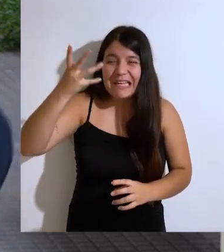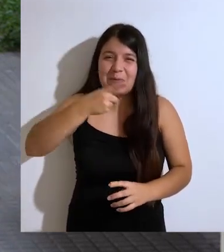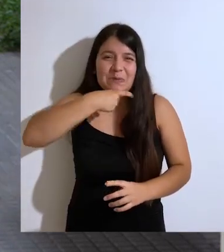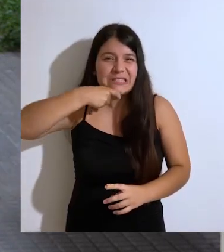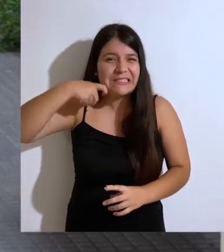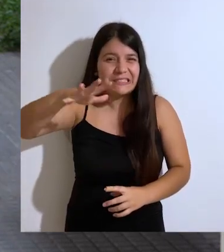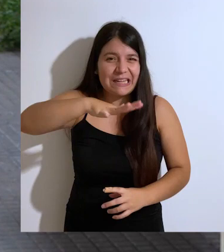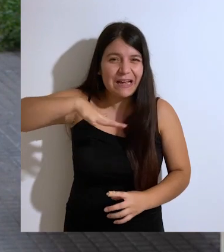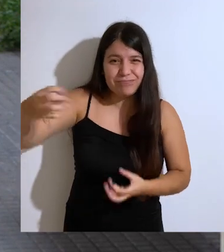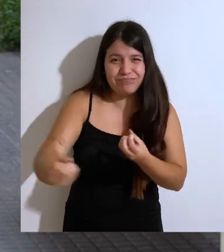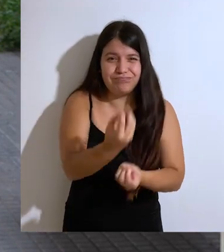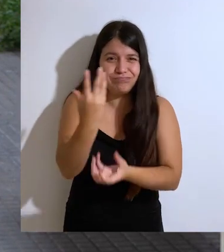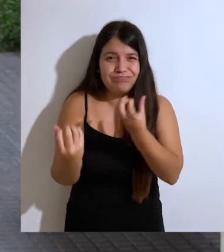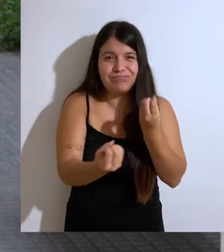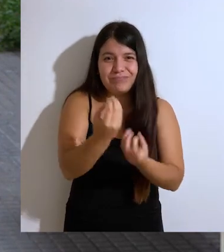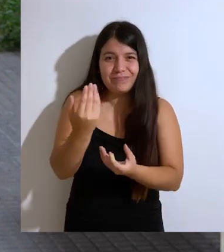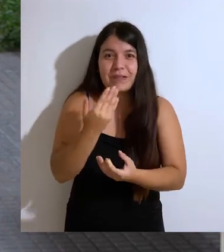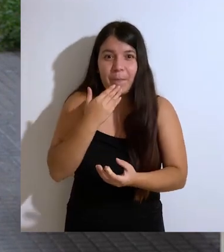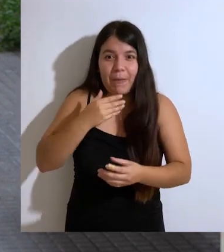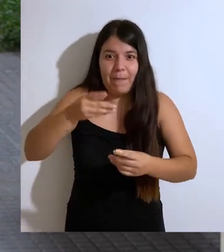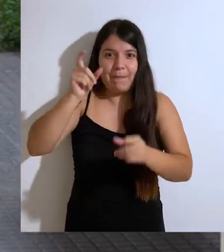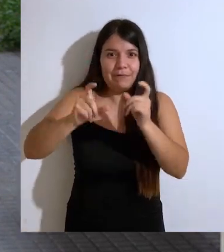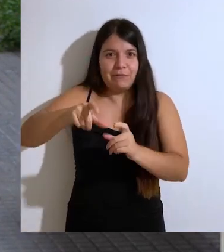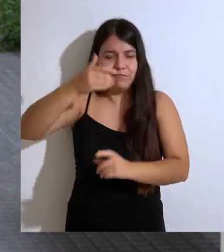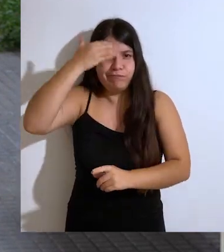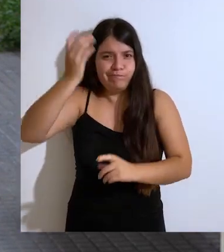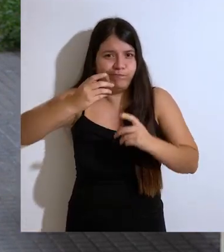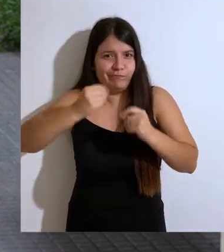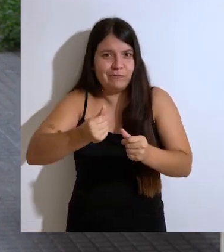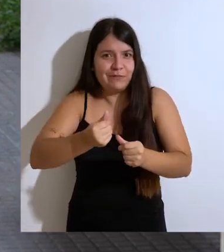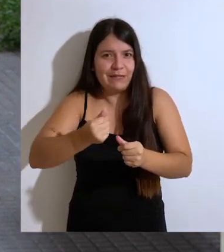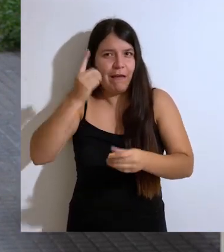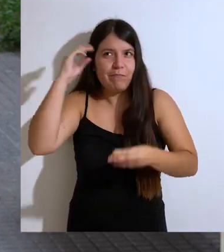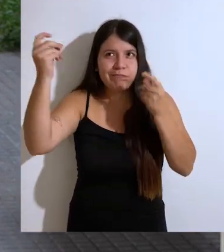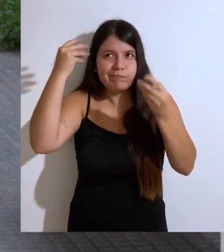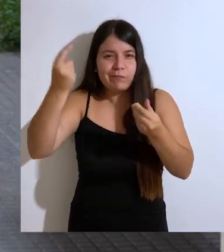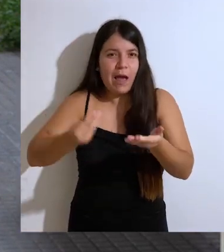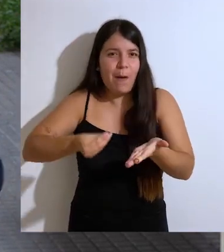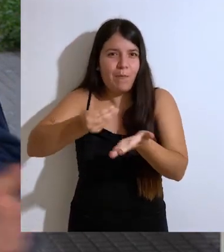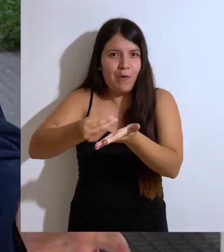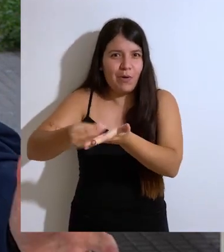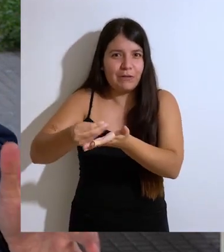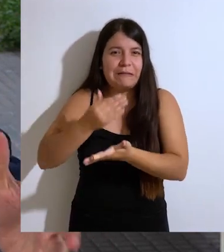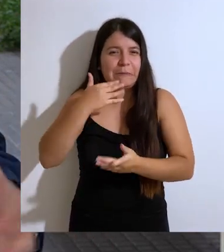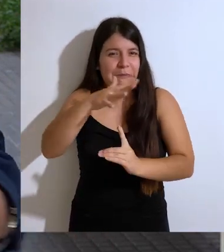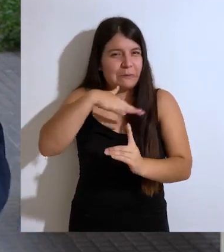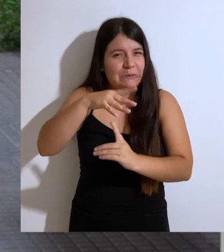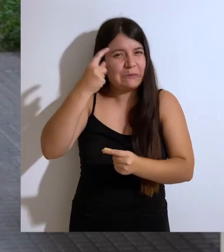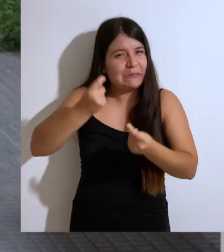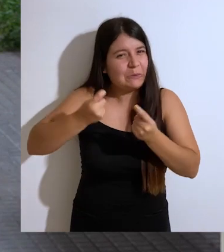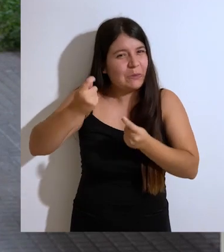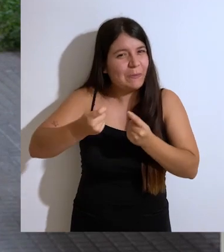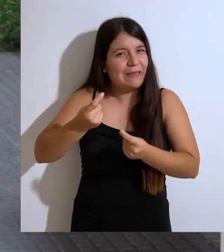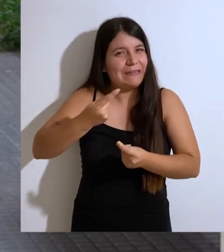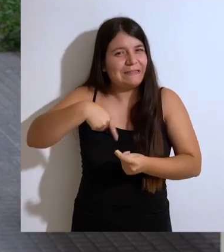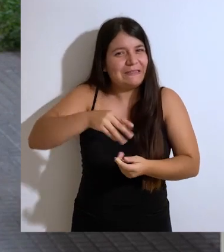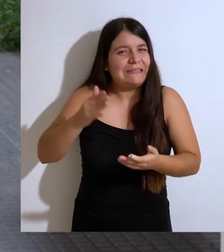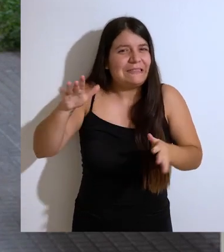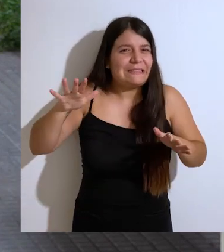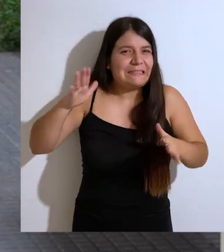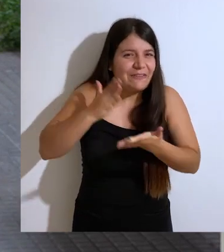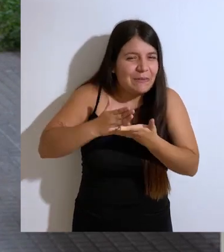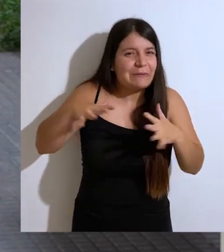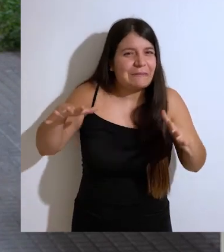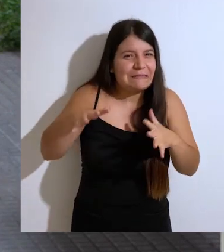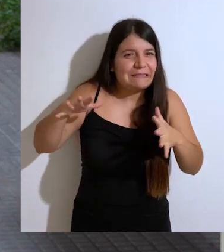la sequía, los incendios, tenemos las expertas y expertos que puedan aportar ideas en ello. La situación económica también tenemos que revertirla